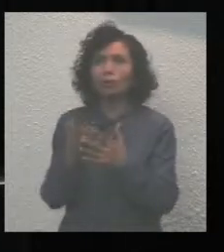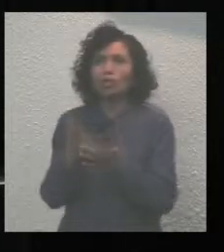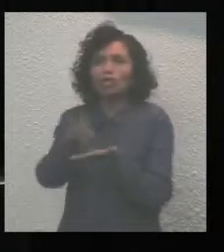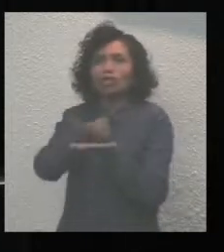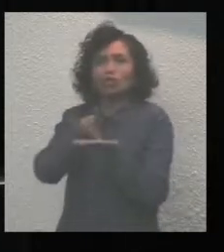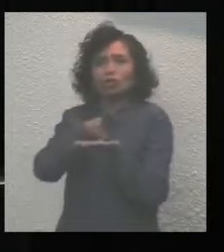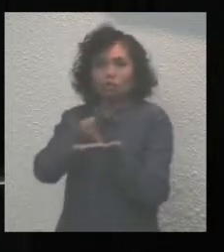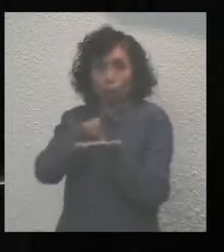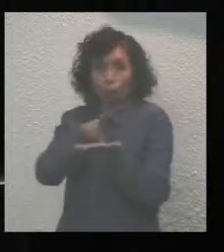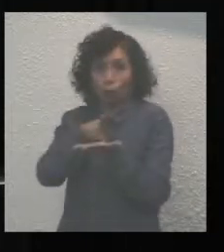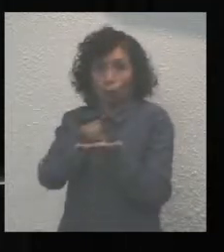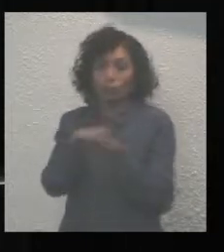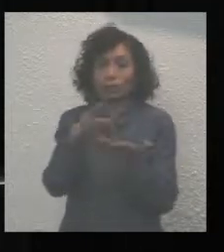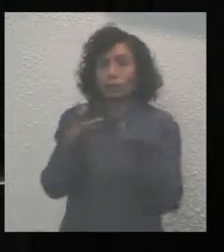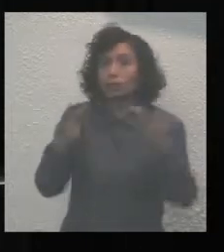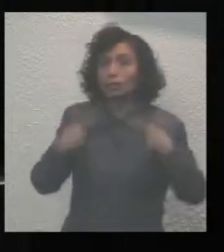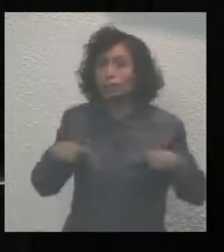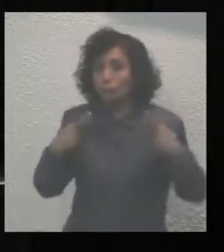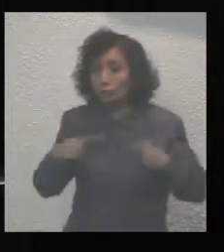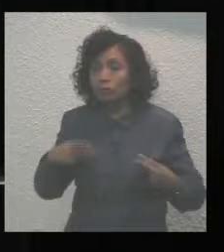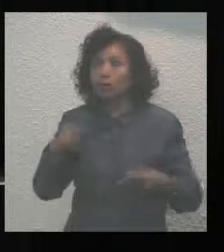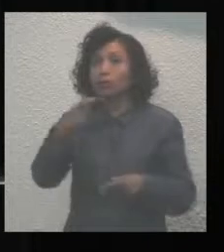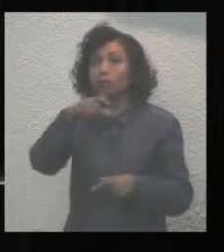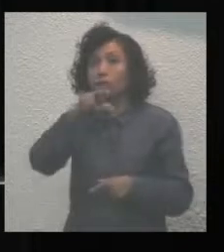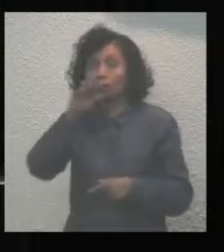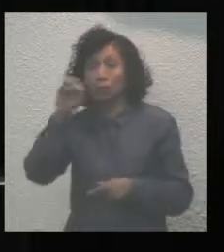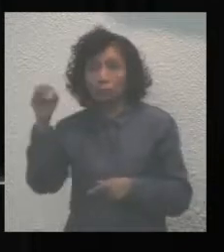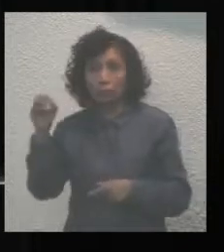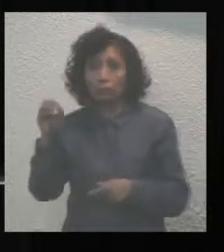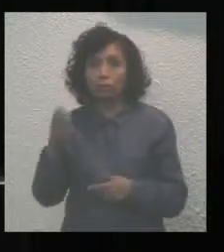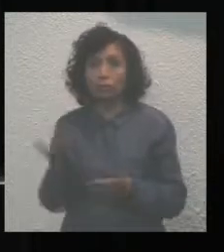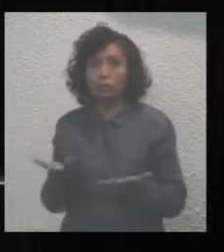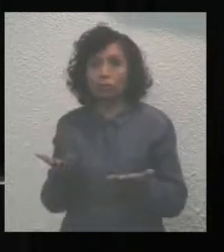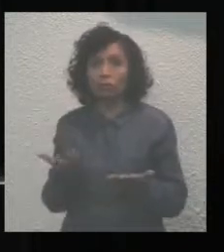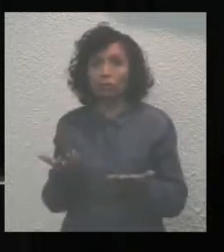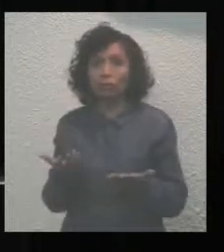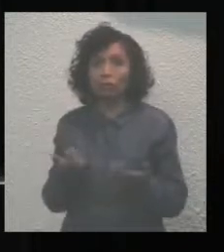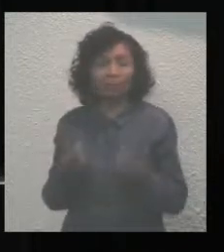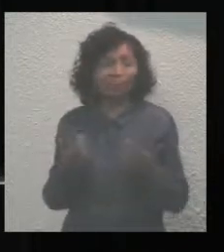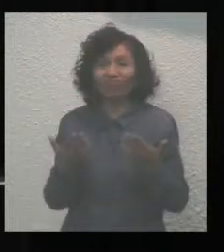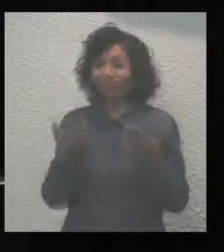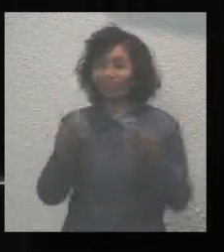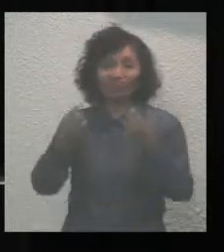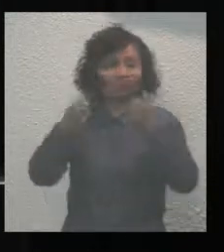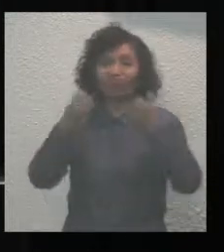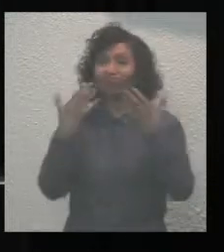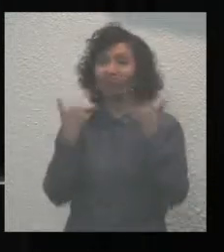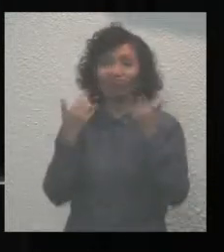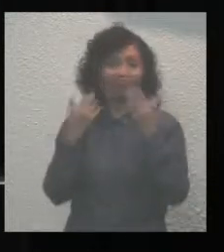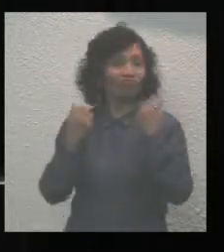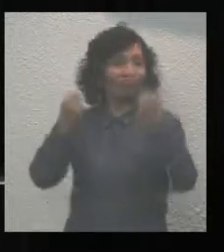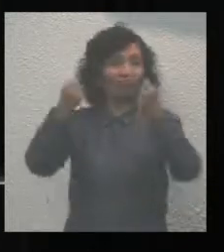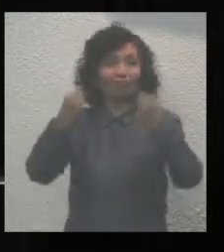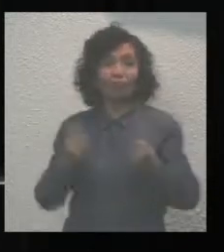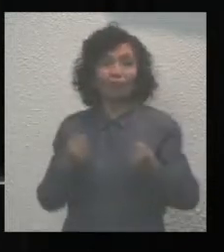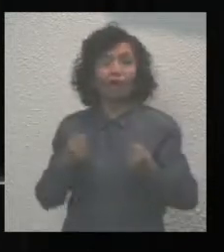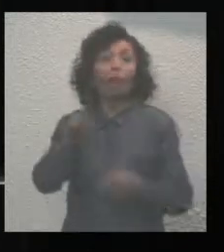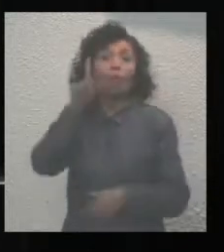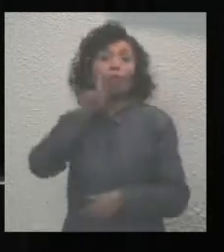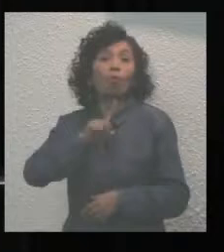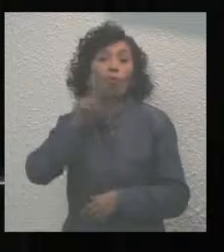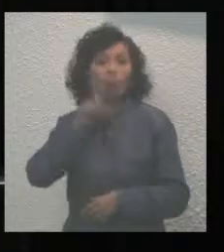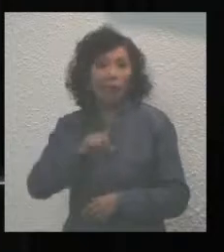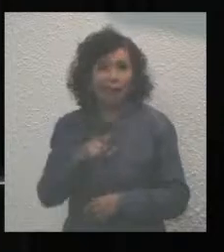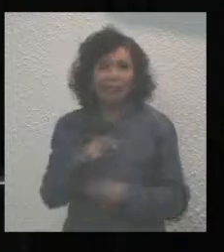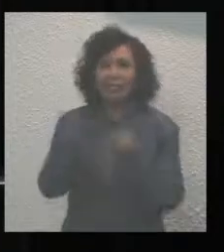La ciudadanía quintanarroense no se siente segura. Las mujeres víctimas de